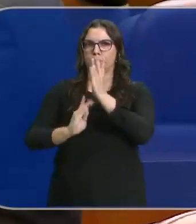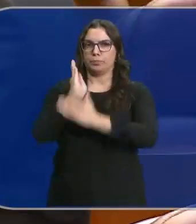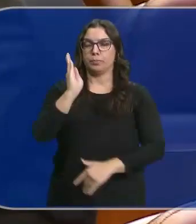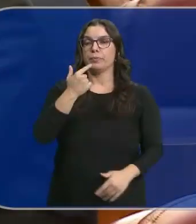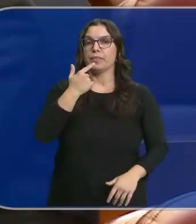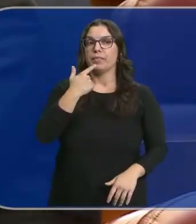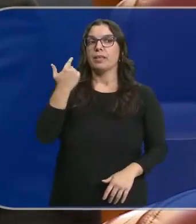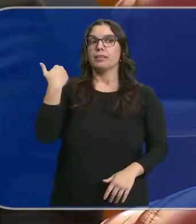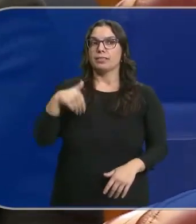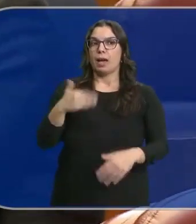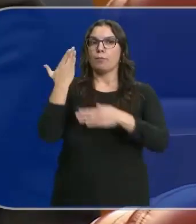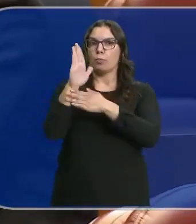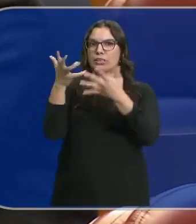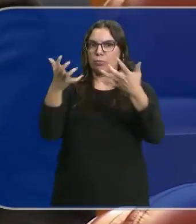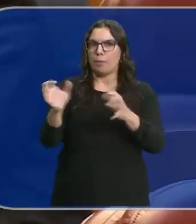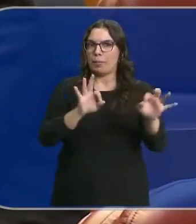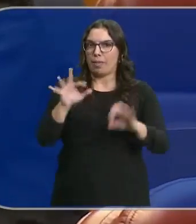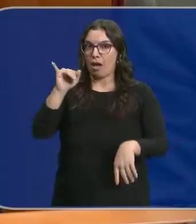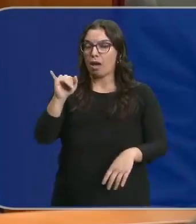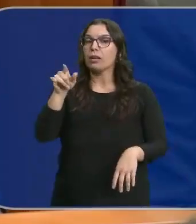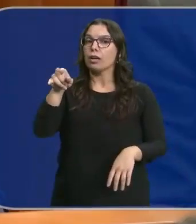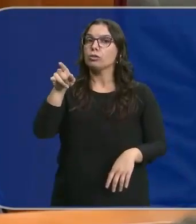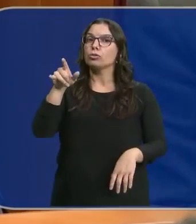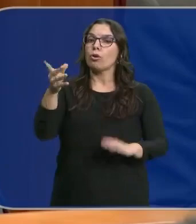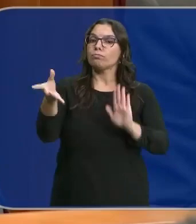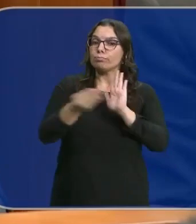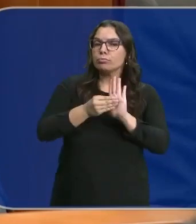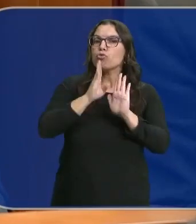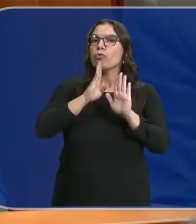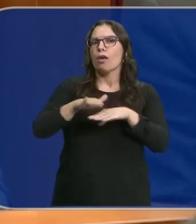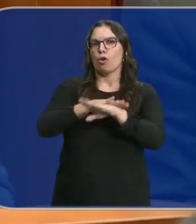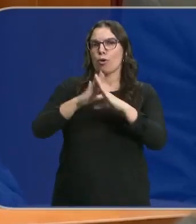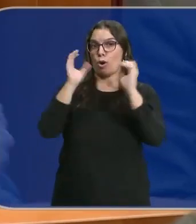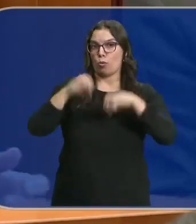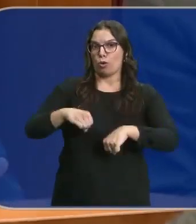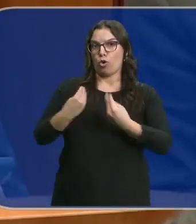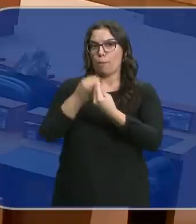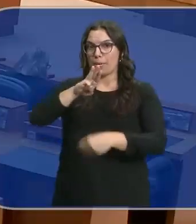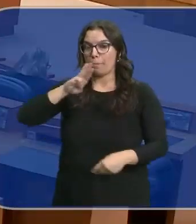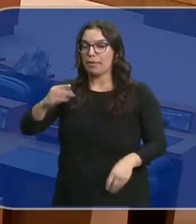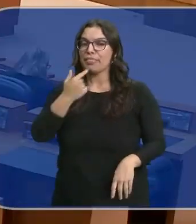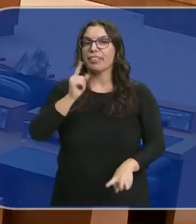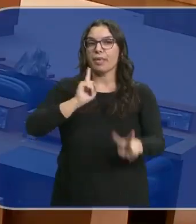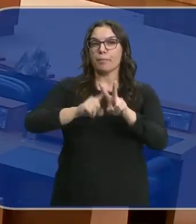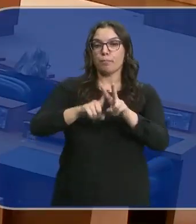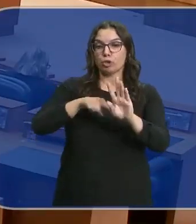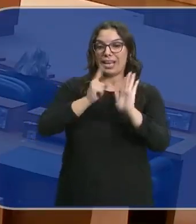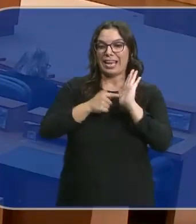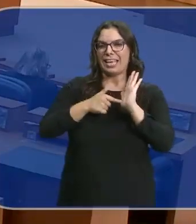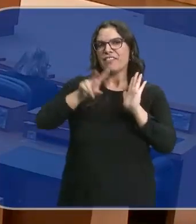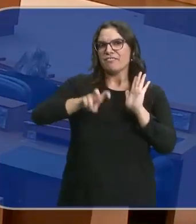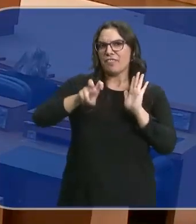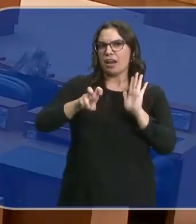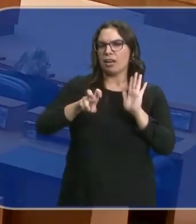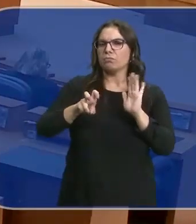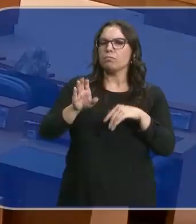propuesta, que ya tienen elaborada, forma parte del acuerdo de gobierno con el Partido Popular. Según Vox, la ley de violencia intrafamiliar sería un instrumento